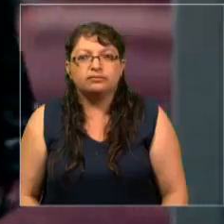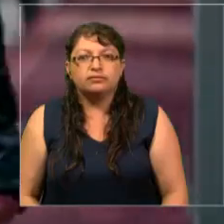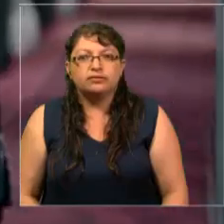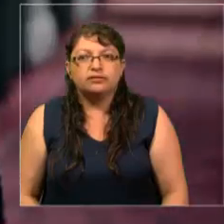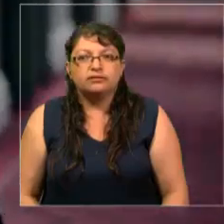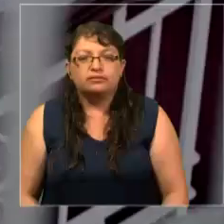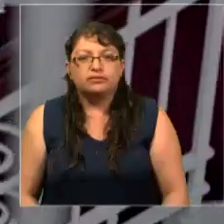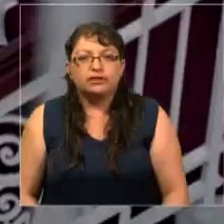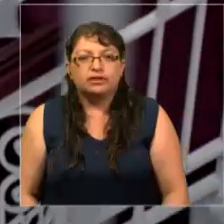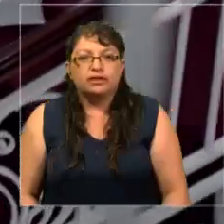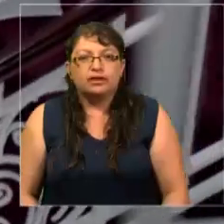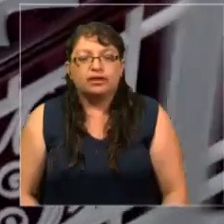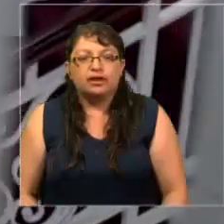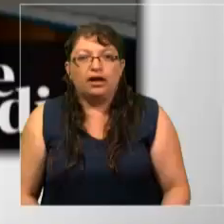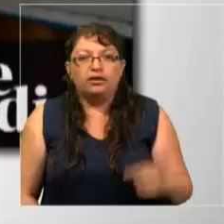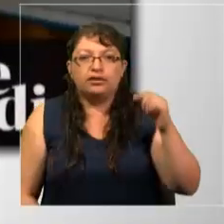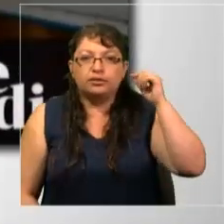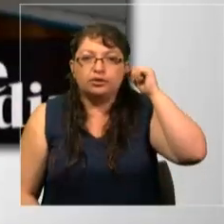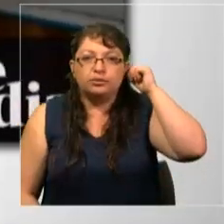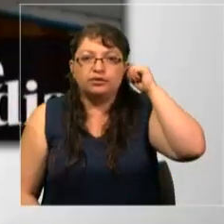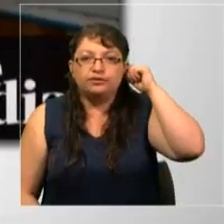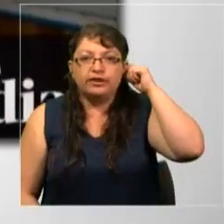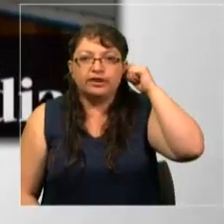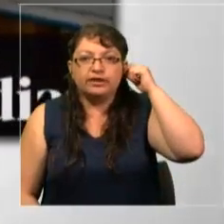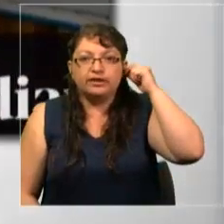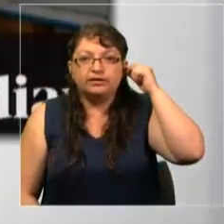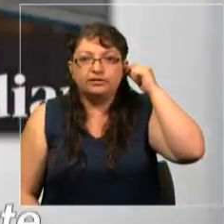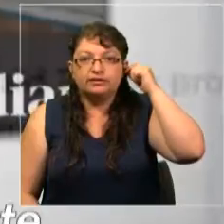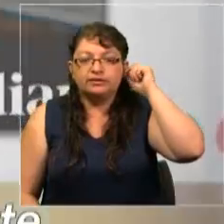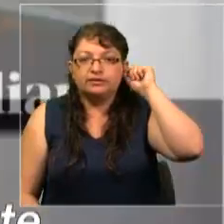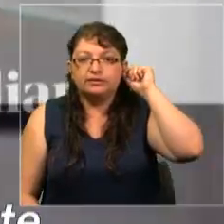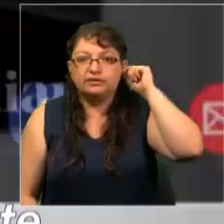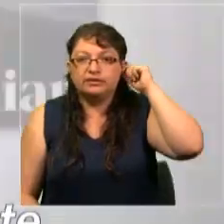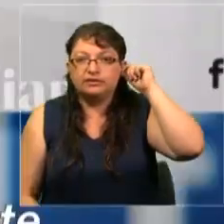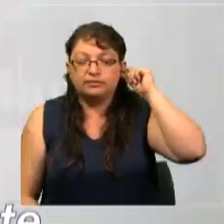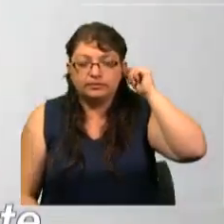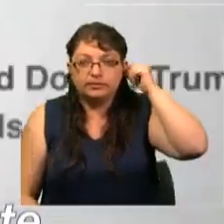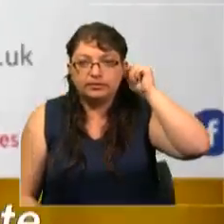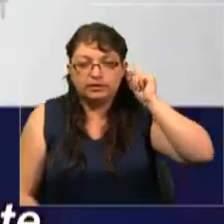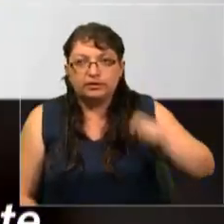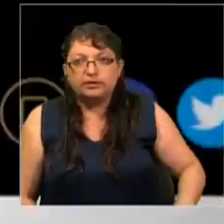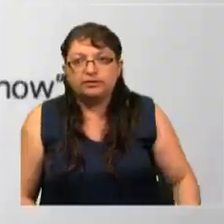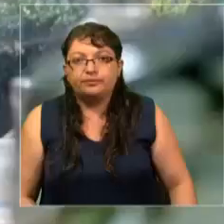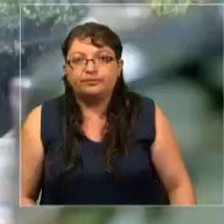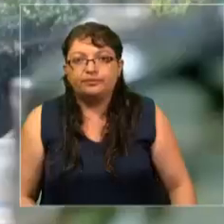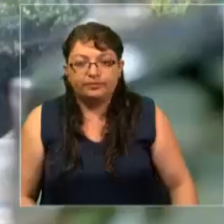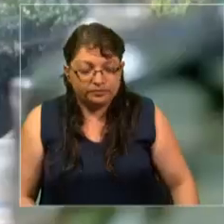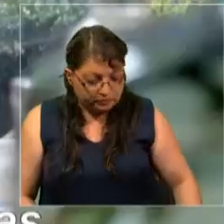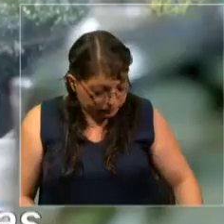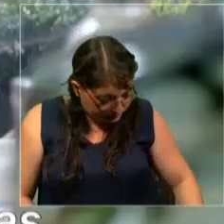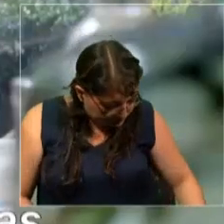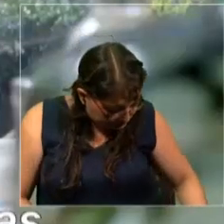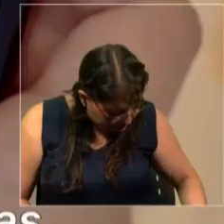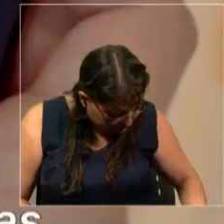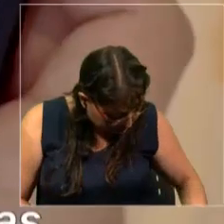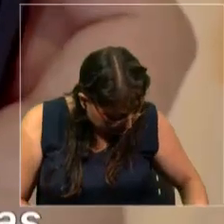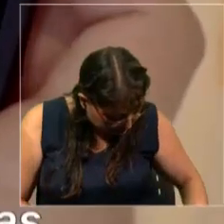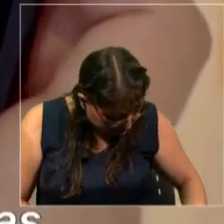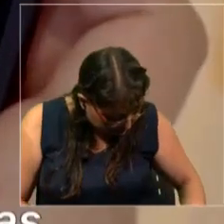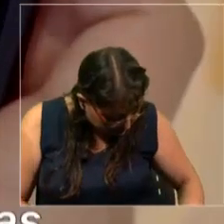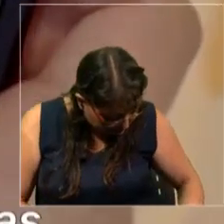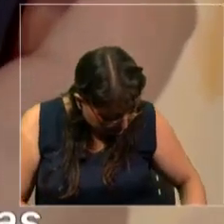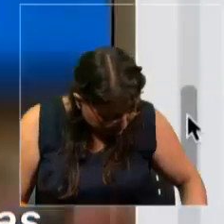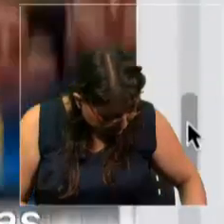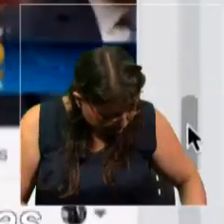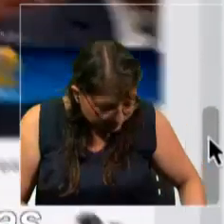Brittany Kaiser, once a key player inside Cambridge Analytica, casting herself as a whistleblower. The reason why Google